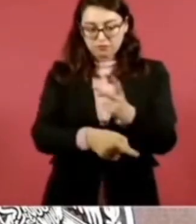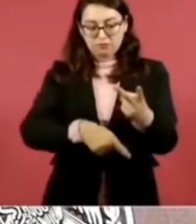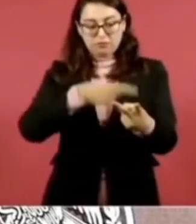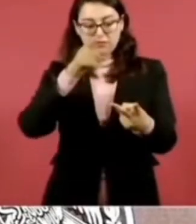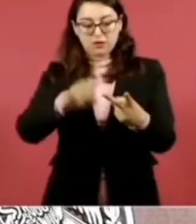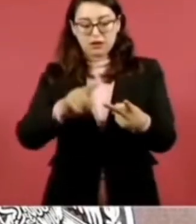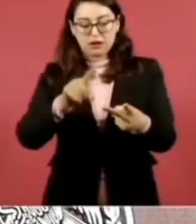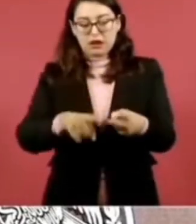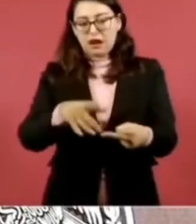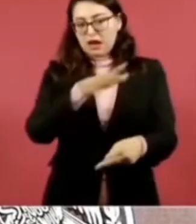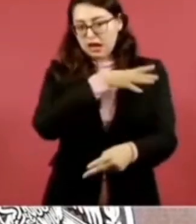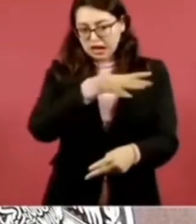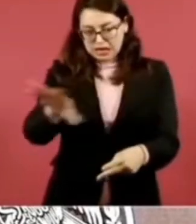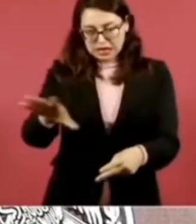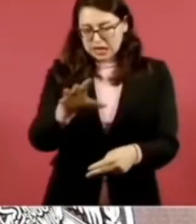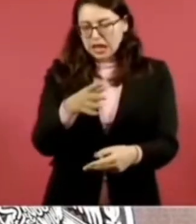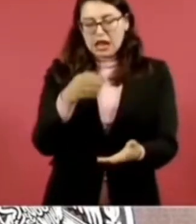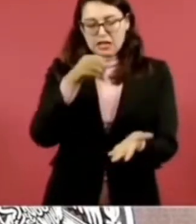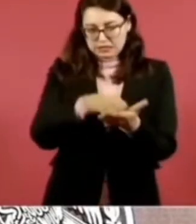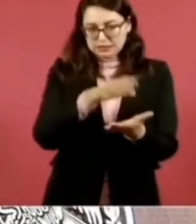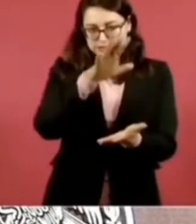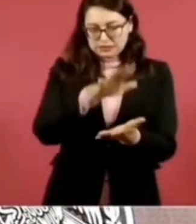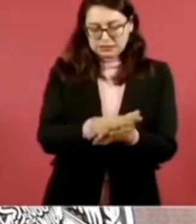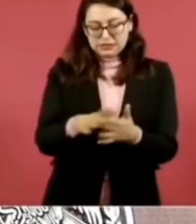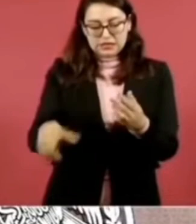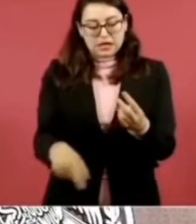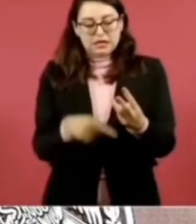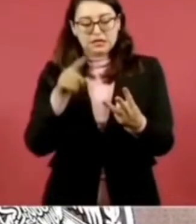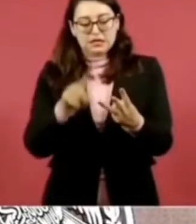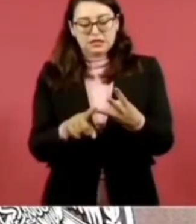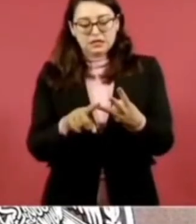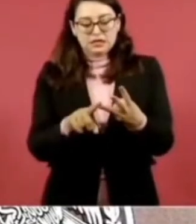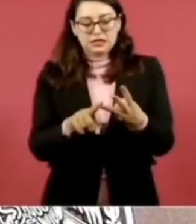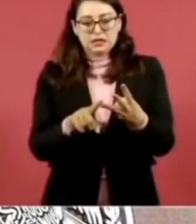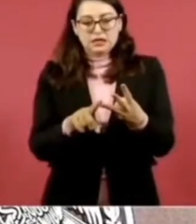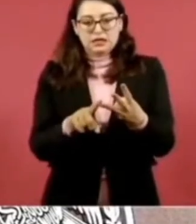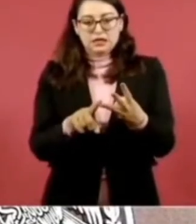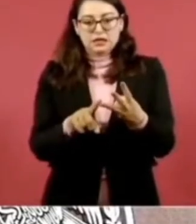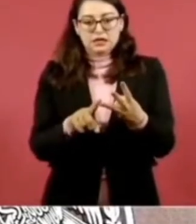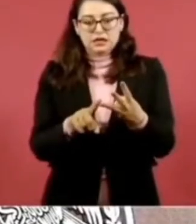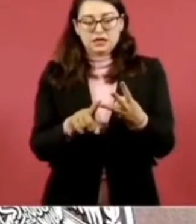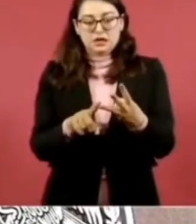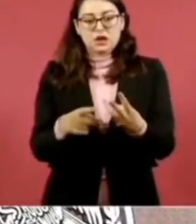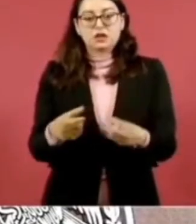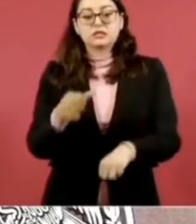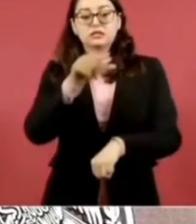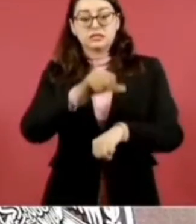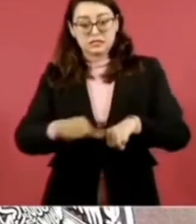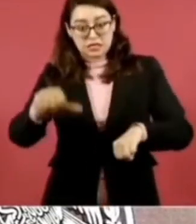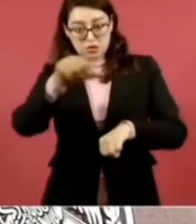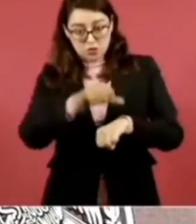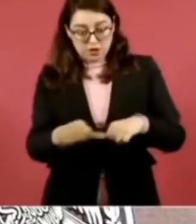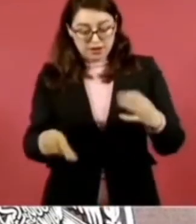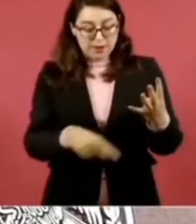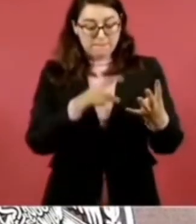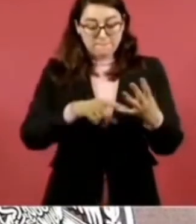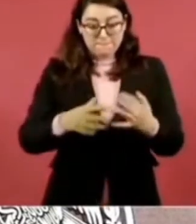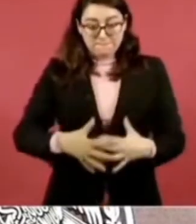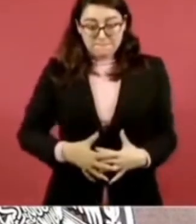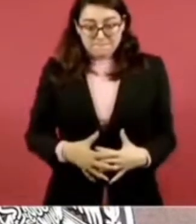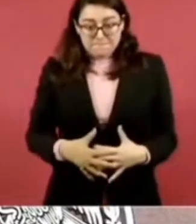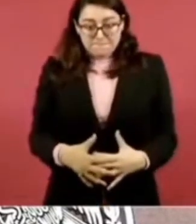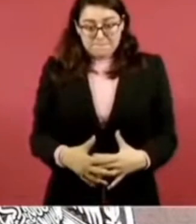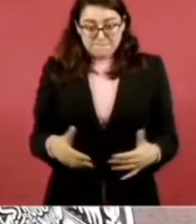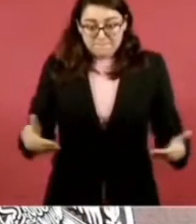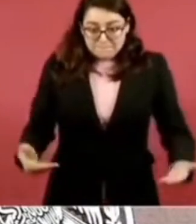medicina familiar, es decir, la consulta de primer nivel y también el número de cirugías y partos que se han atendido.